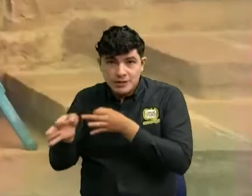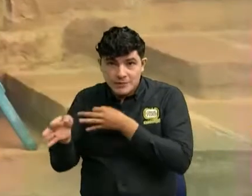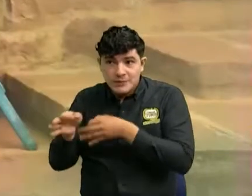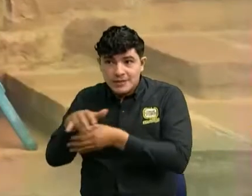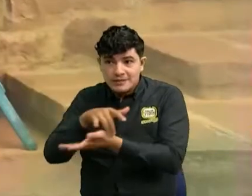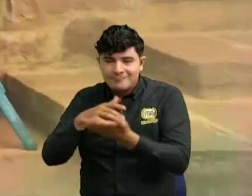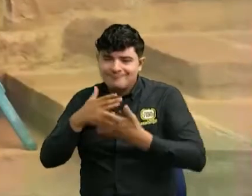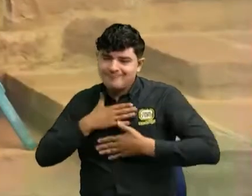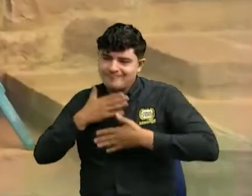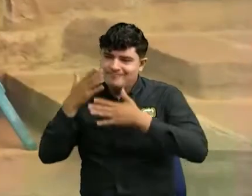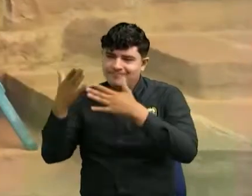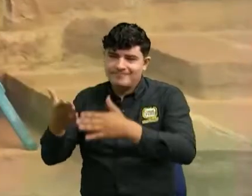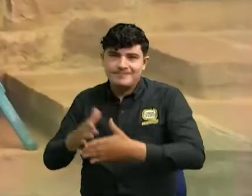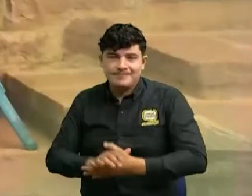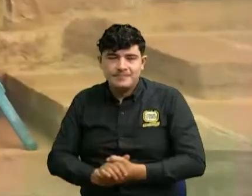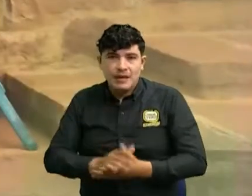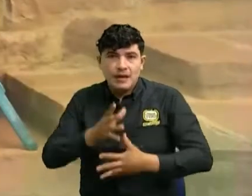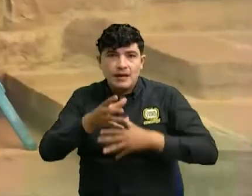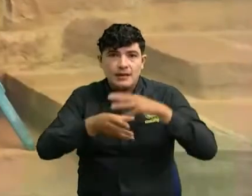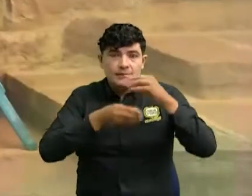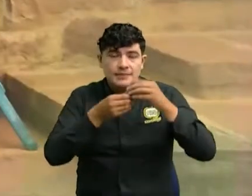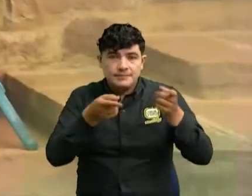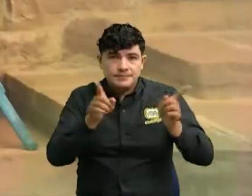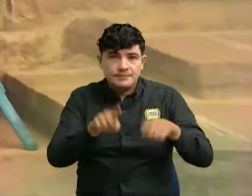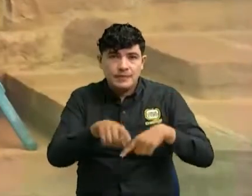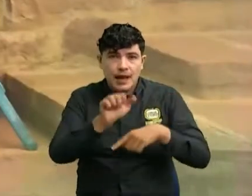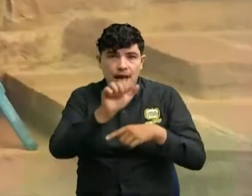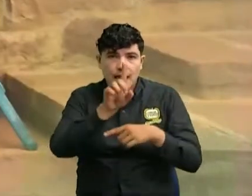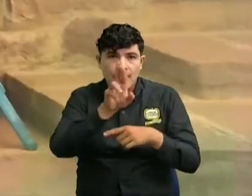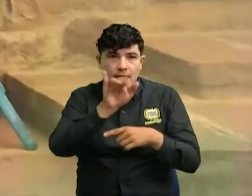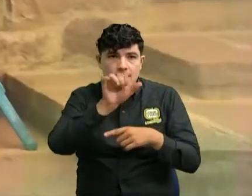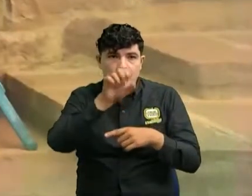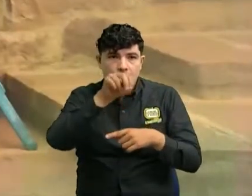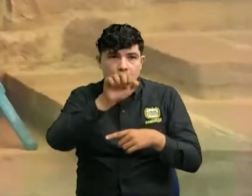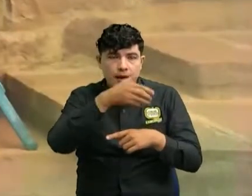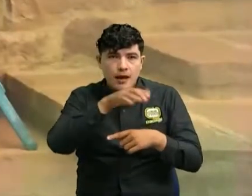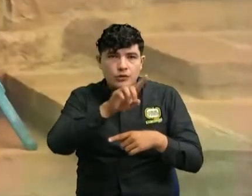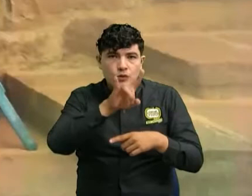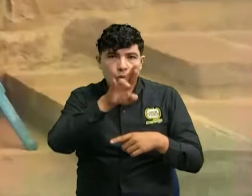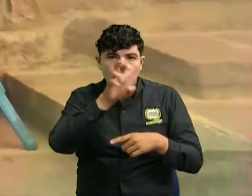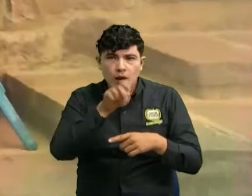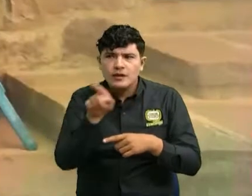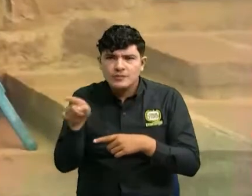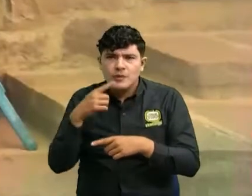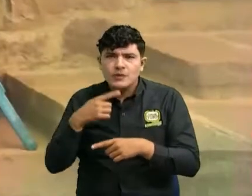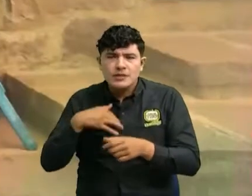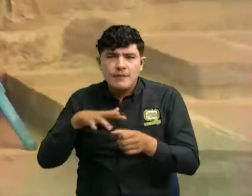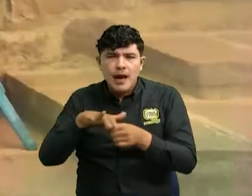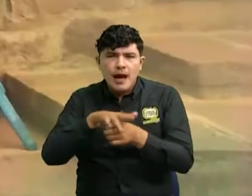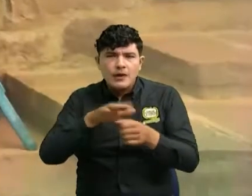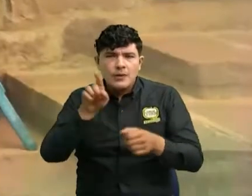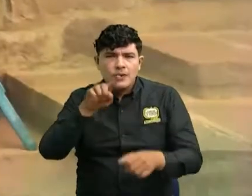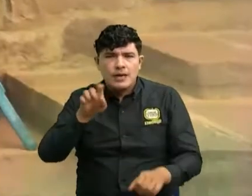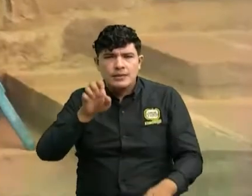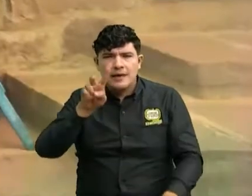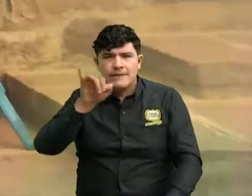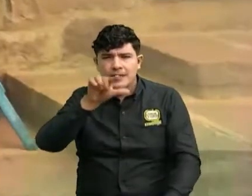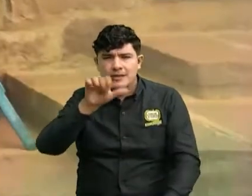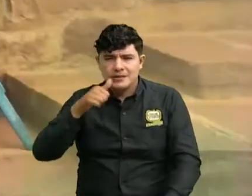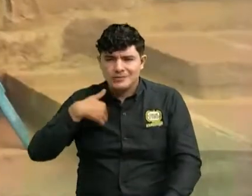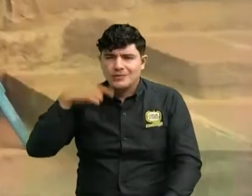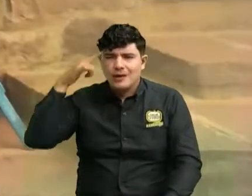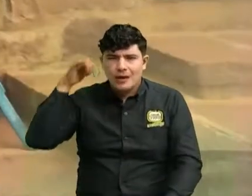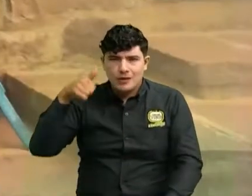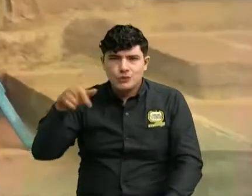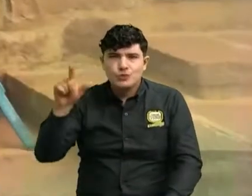departamento de Santander tenemos a Adriana Durán Coronado nos dice que desde el barrio Sevilla creería que es de la ciudad de